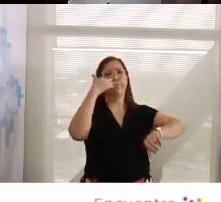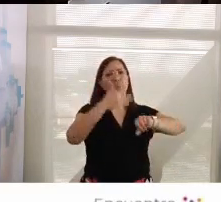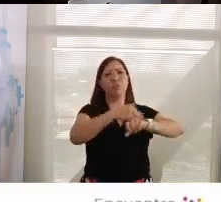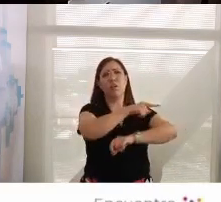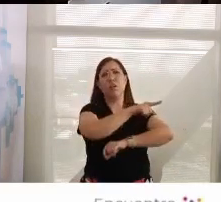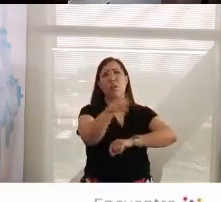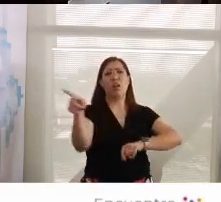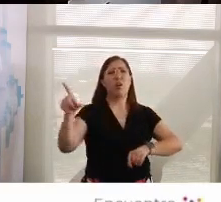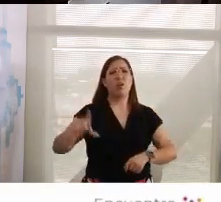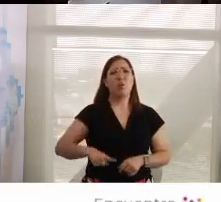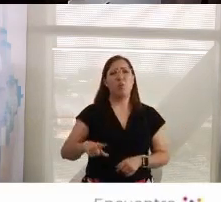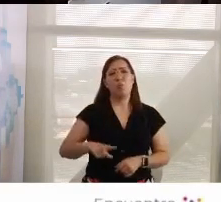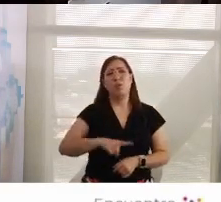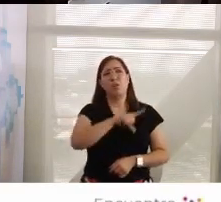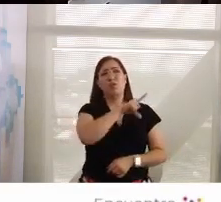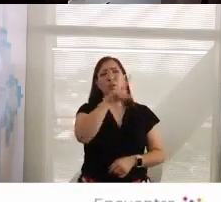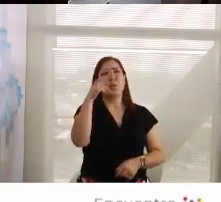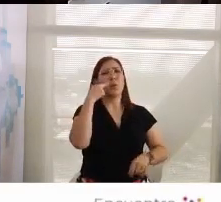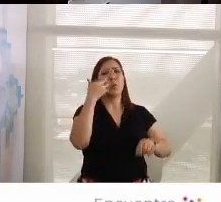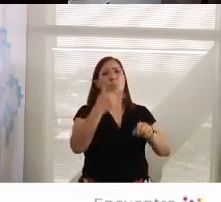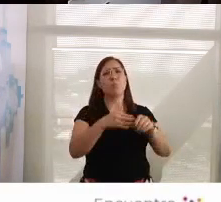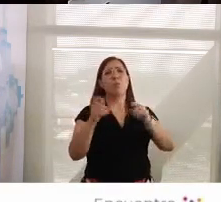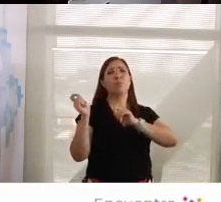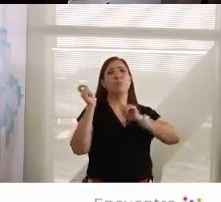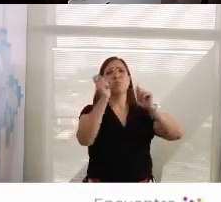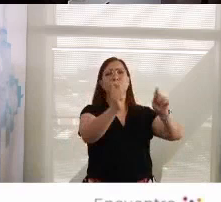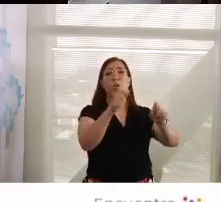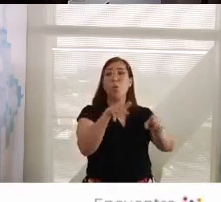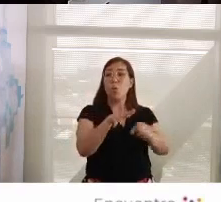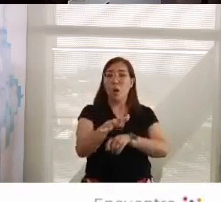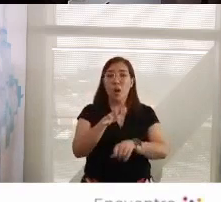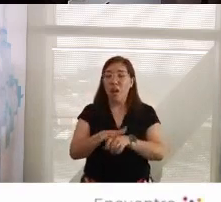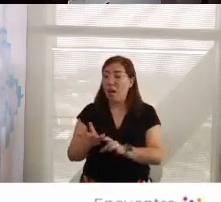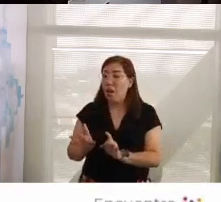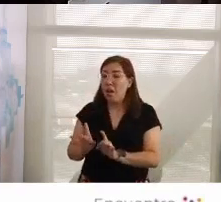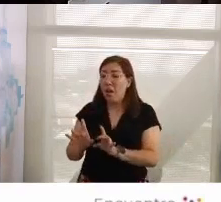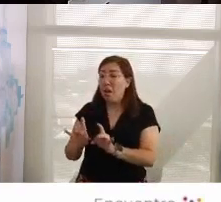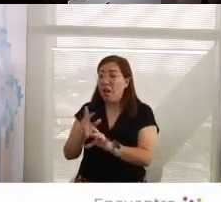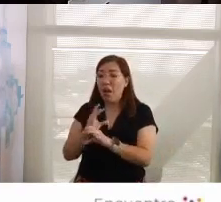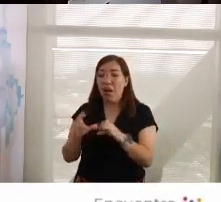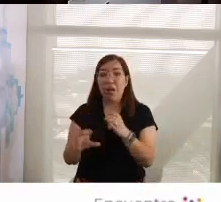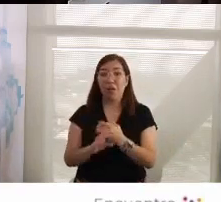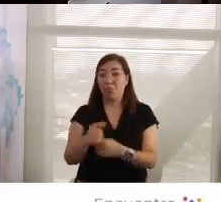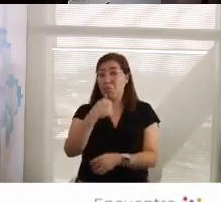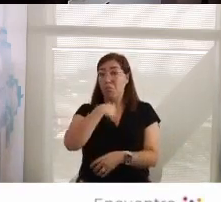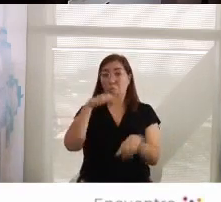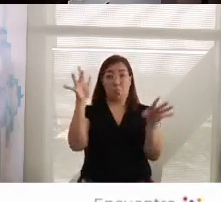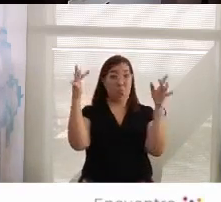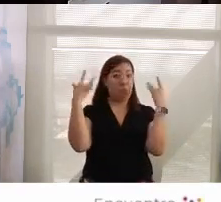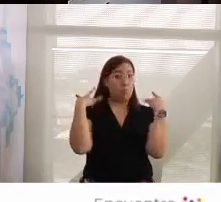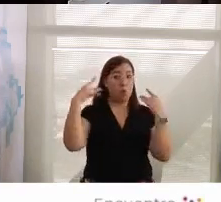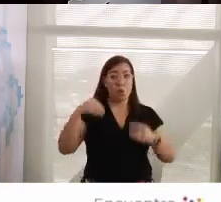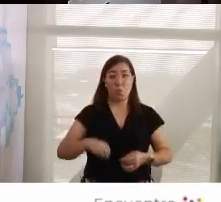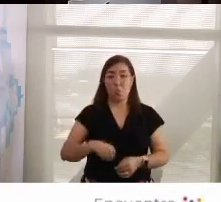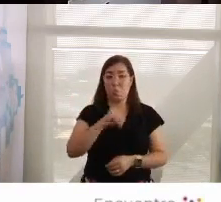gobierno, sean los responsables últimos y entonces cualquier cosa que pase ya no nos pueden culpar a nosotros, ¿no?